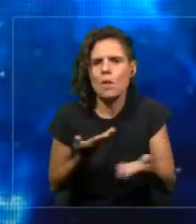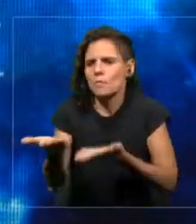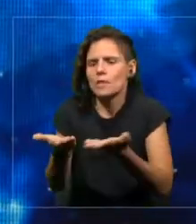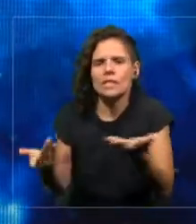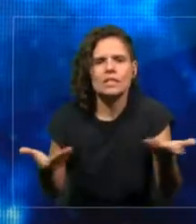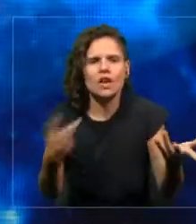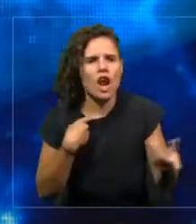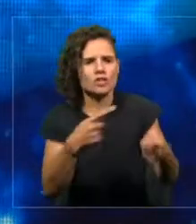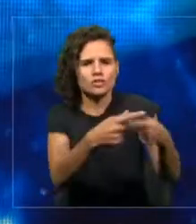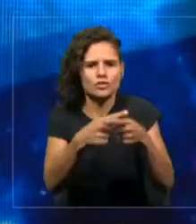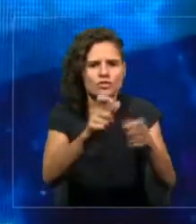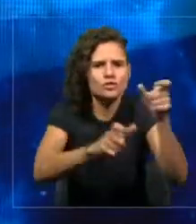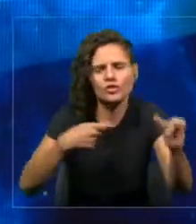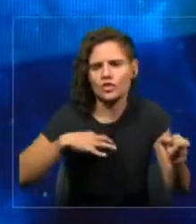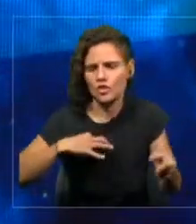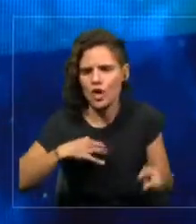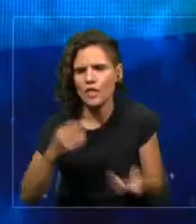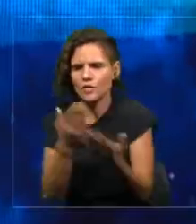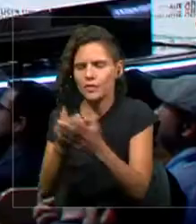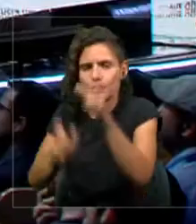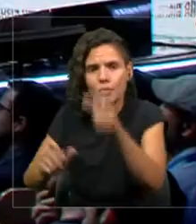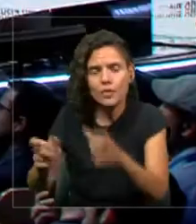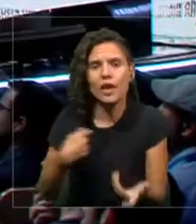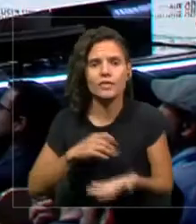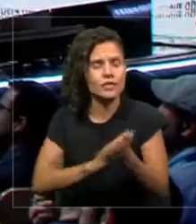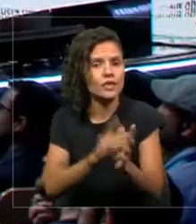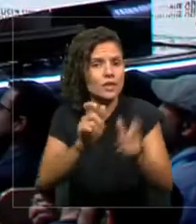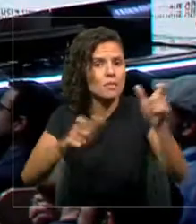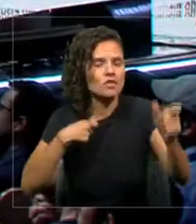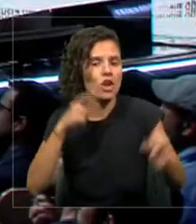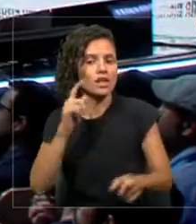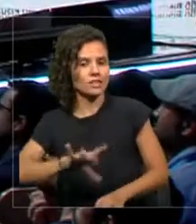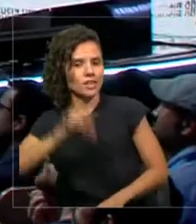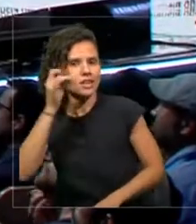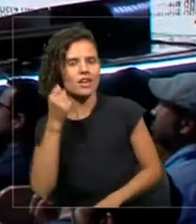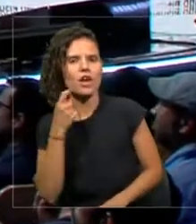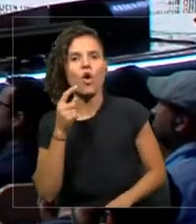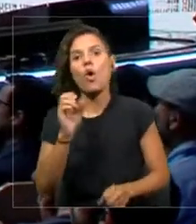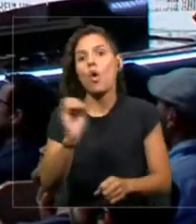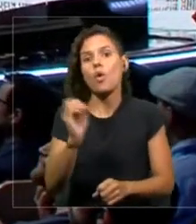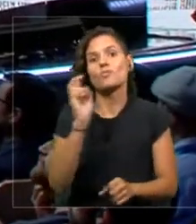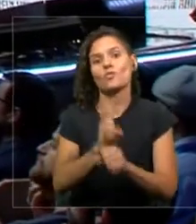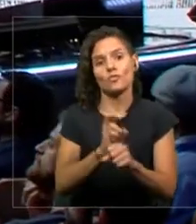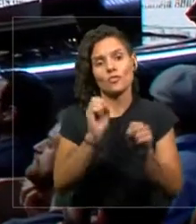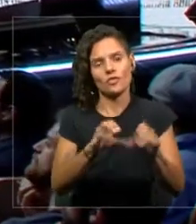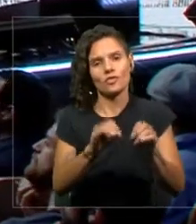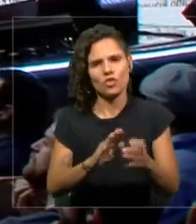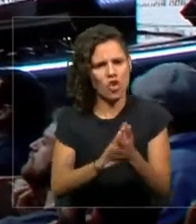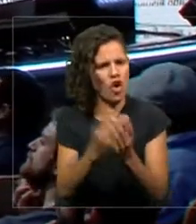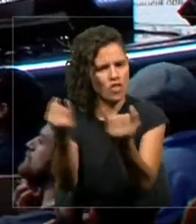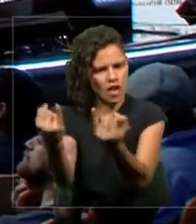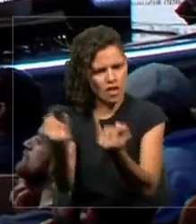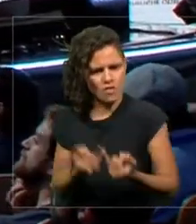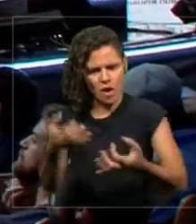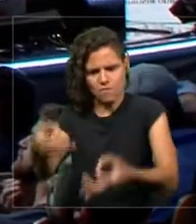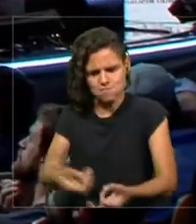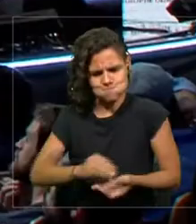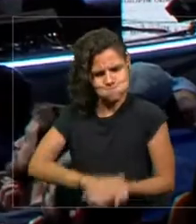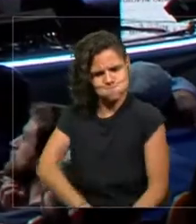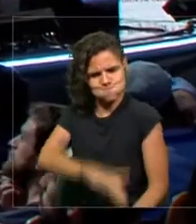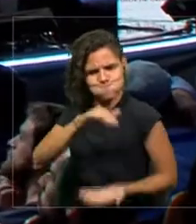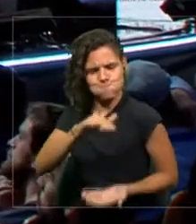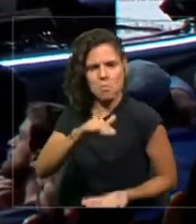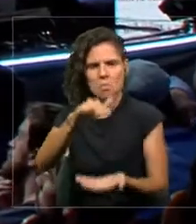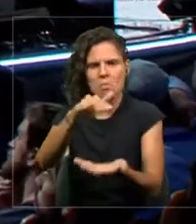los estudiantes, a los business decision makers, a los académicos. Tanta información no sirve de nada si no la sabes interpretar